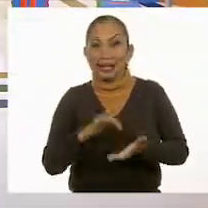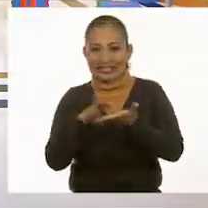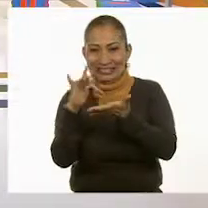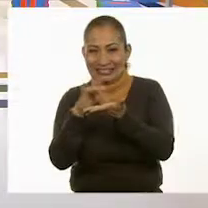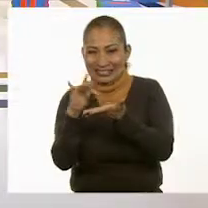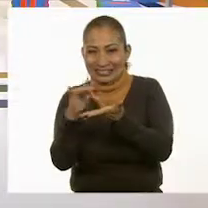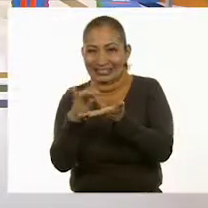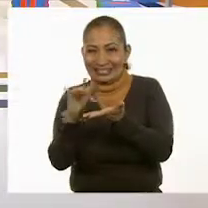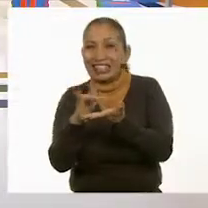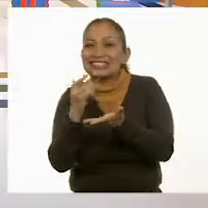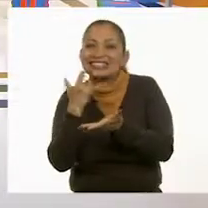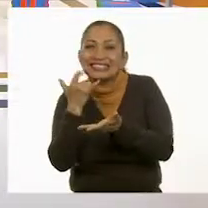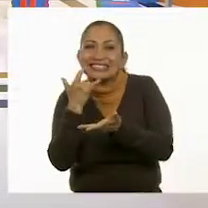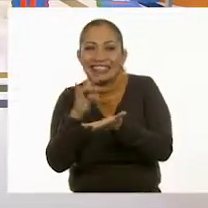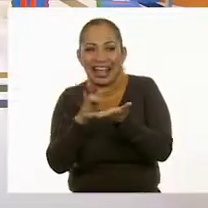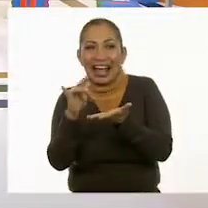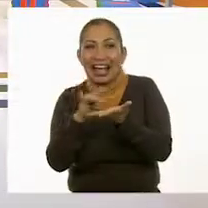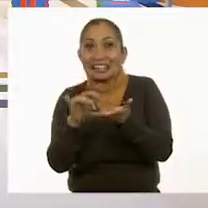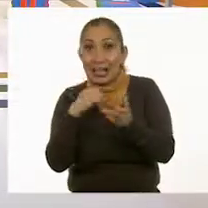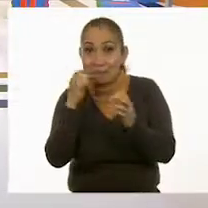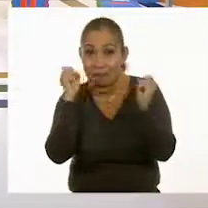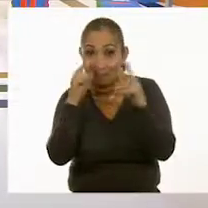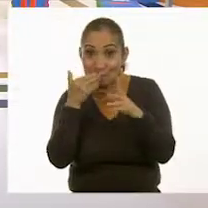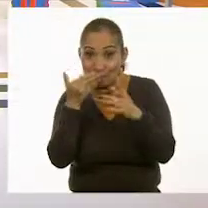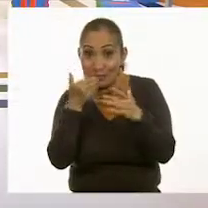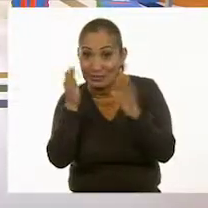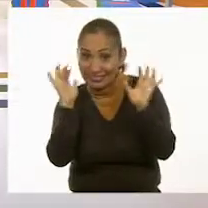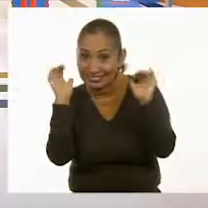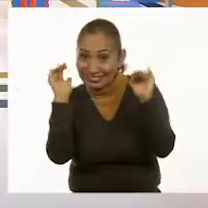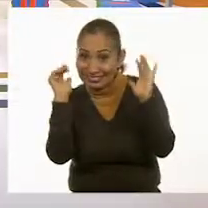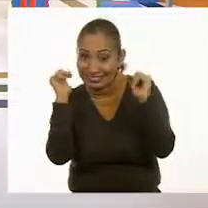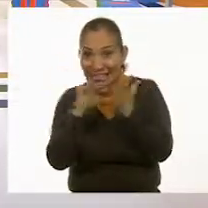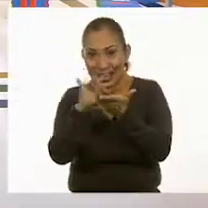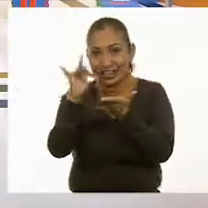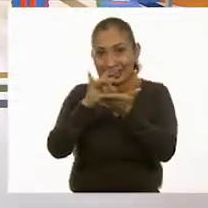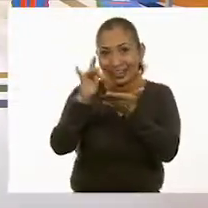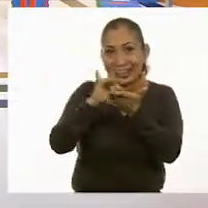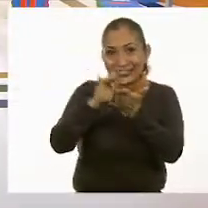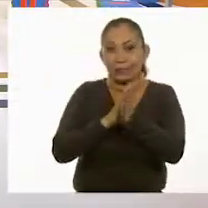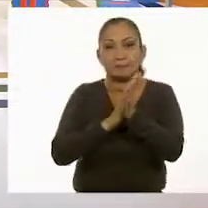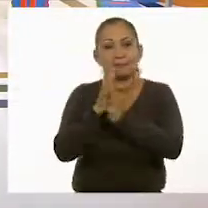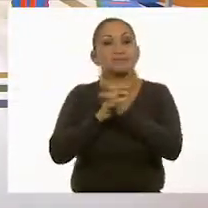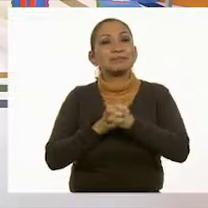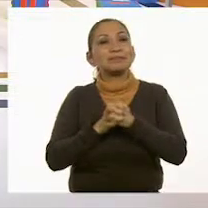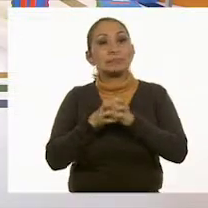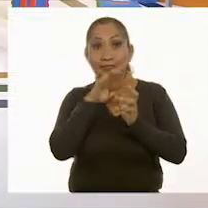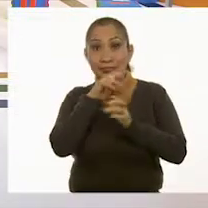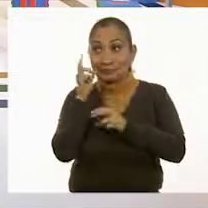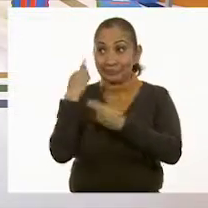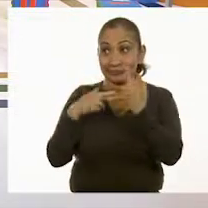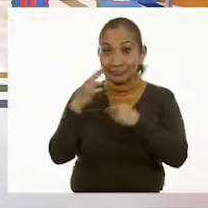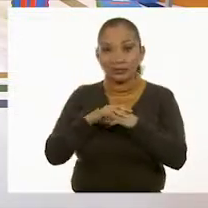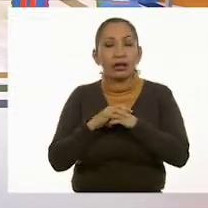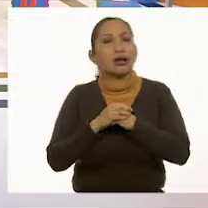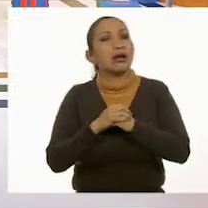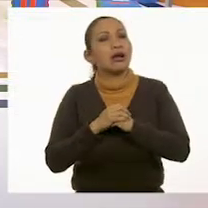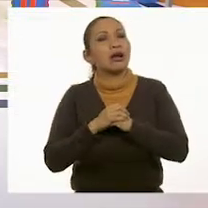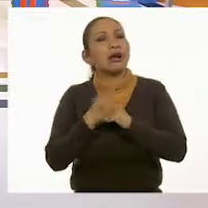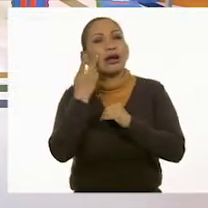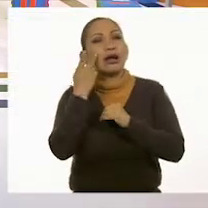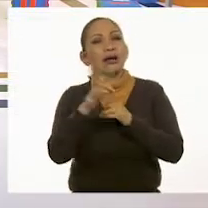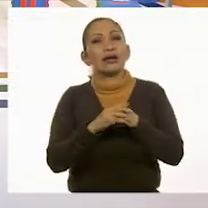Gracias. Muchas gracias. Adiós. Que les vaya muy bien, ¿eh? Adiós. Muchas gracias. Vuelvan pronto. A ver.